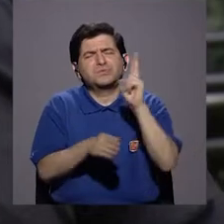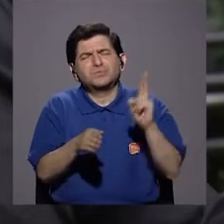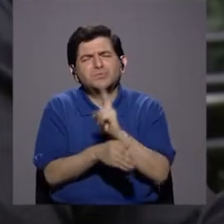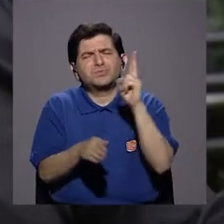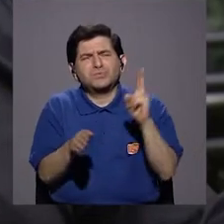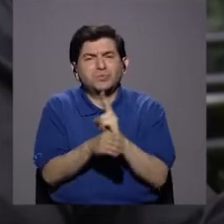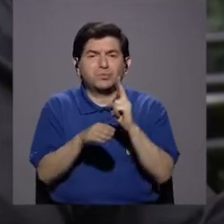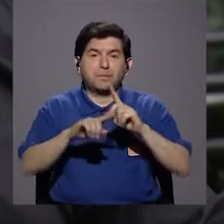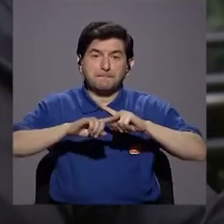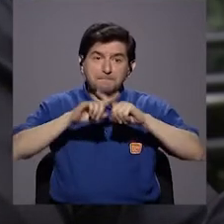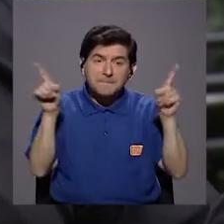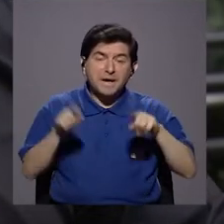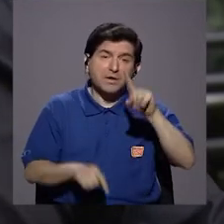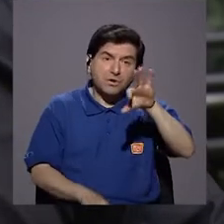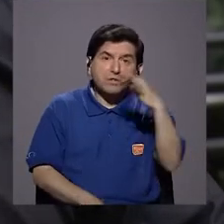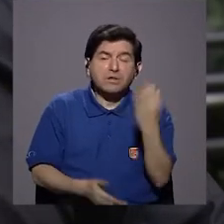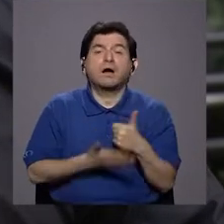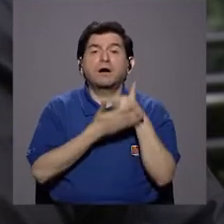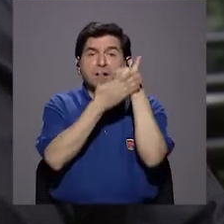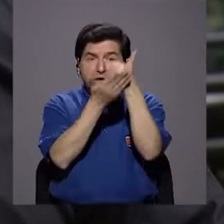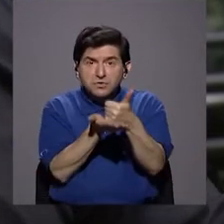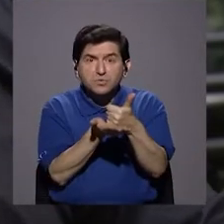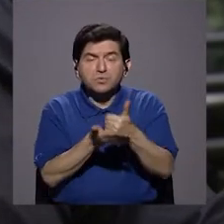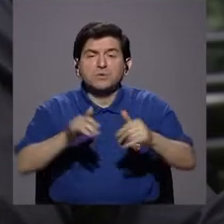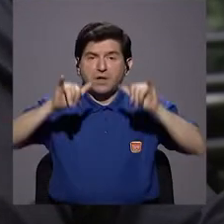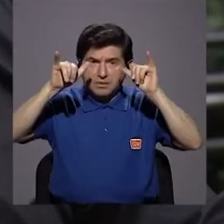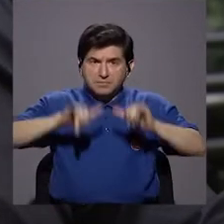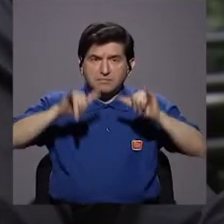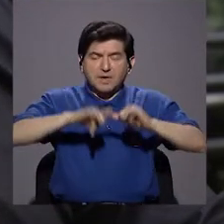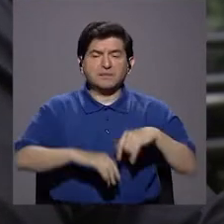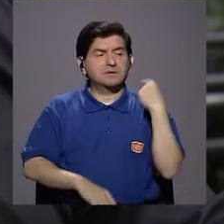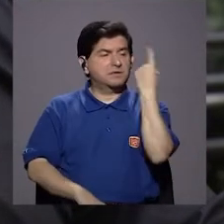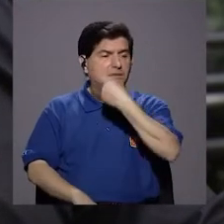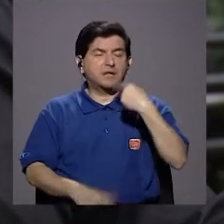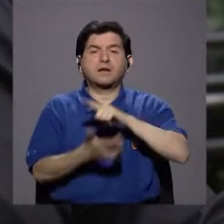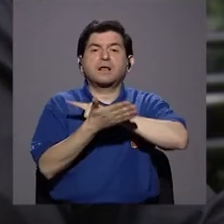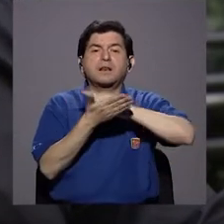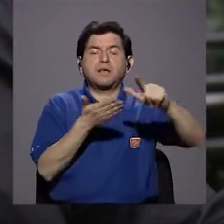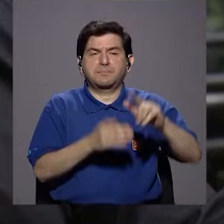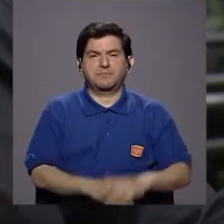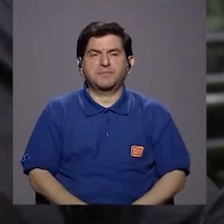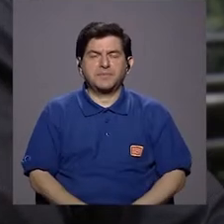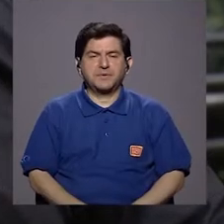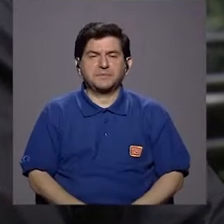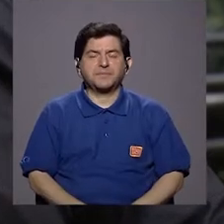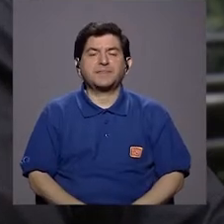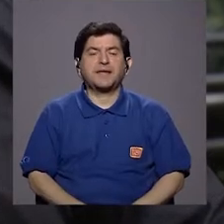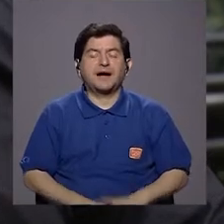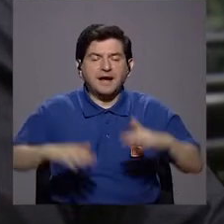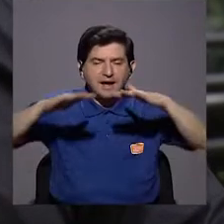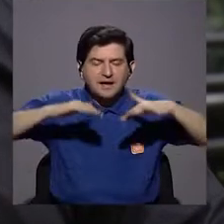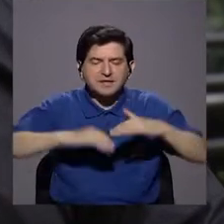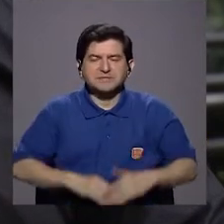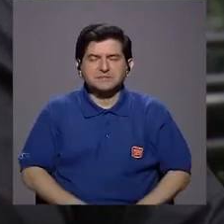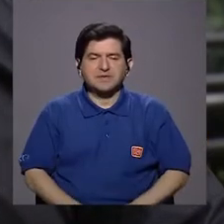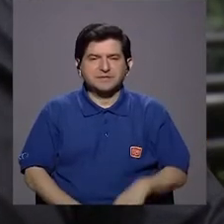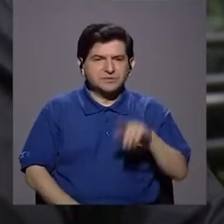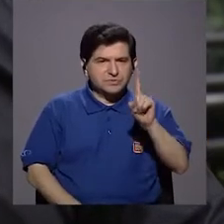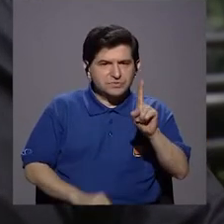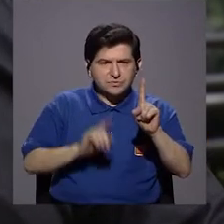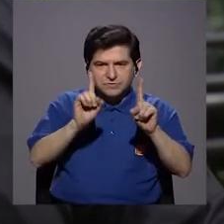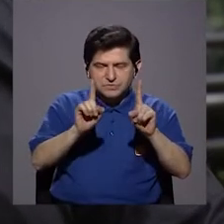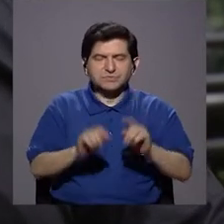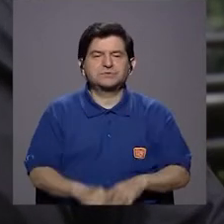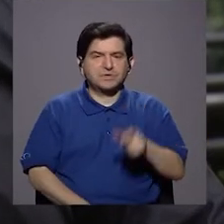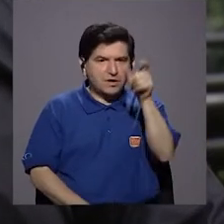constantemente, pero de alguna manera ayudan a mantener la boca limpia. Los espacios en medio de los dientes, donde está